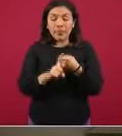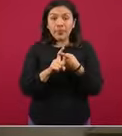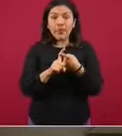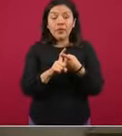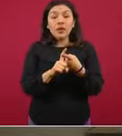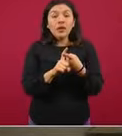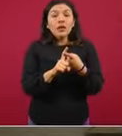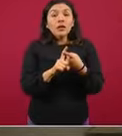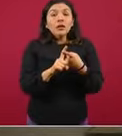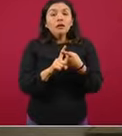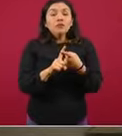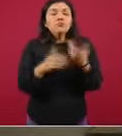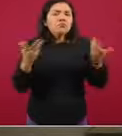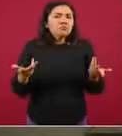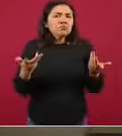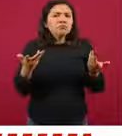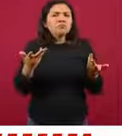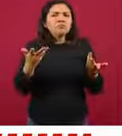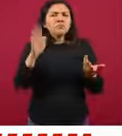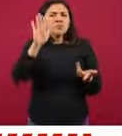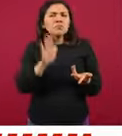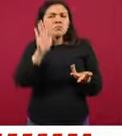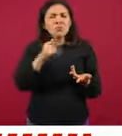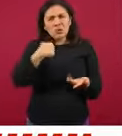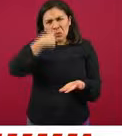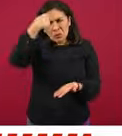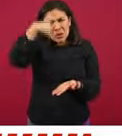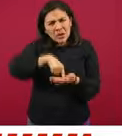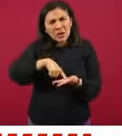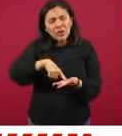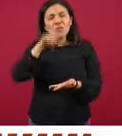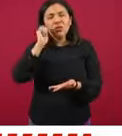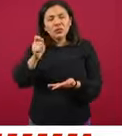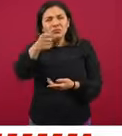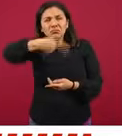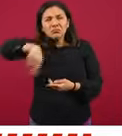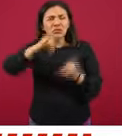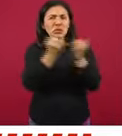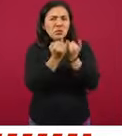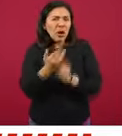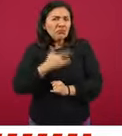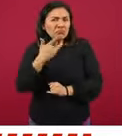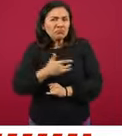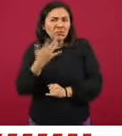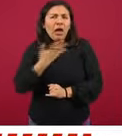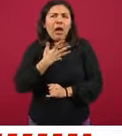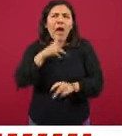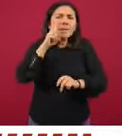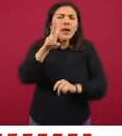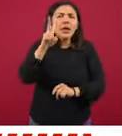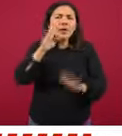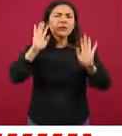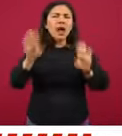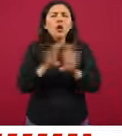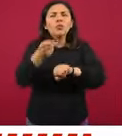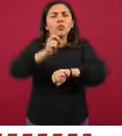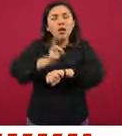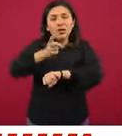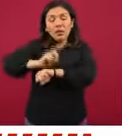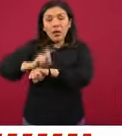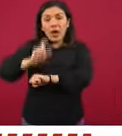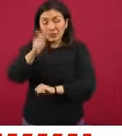Hay, tal vez, lo que creo, y digo, ustedes también seguramente tienen vivencias de todos los días y